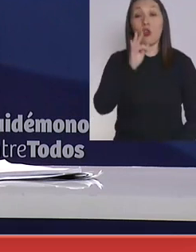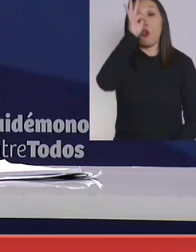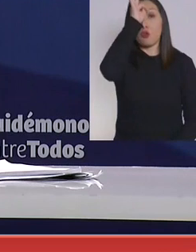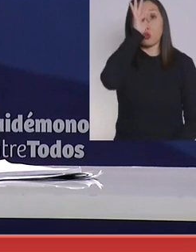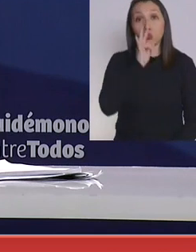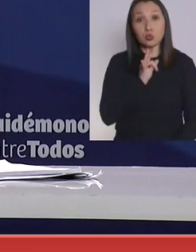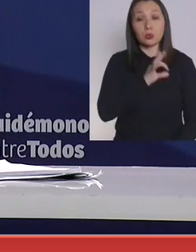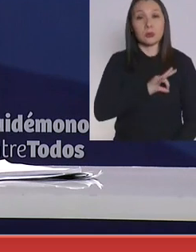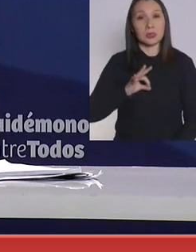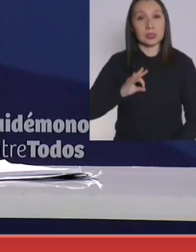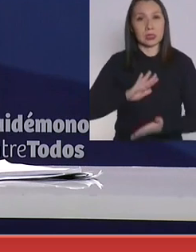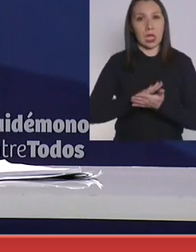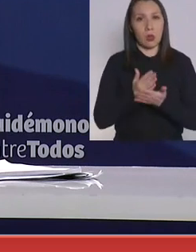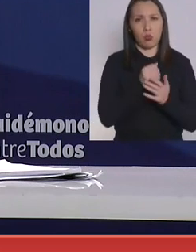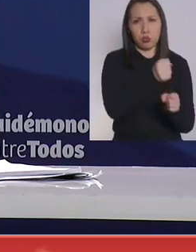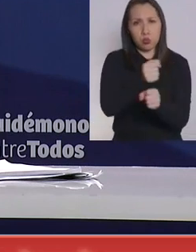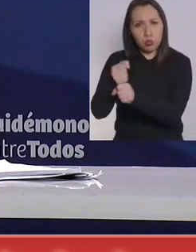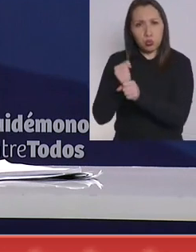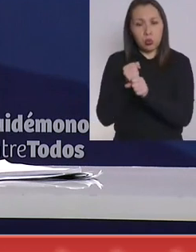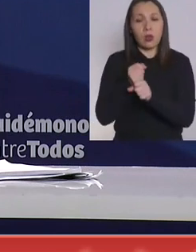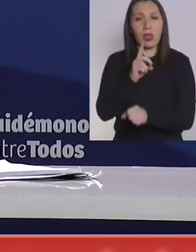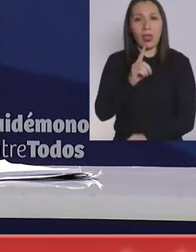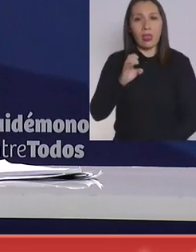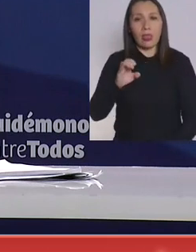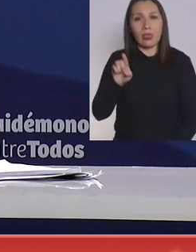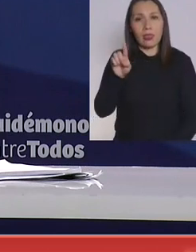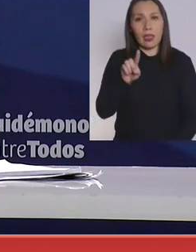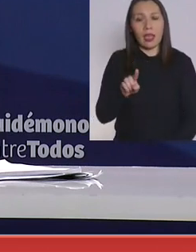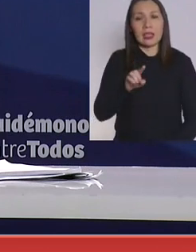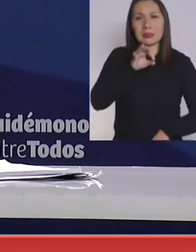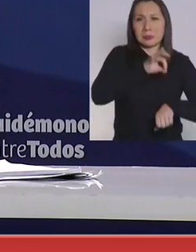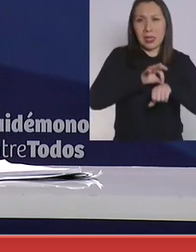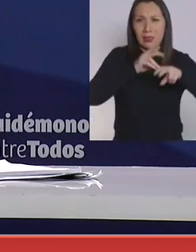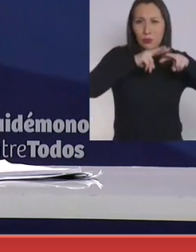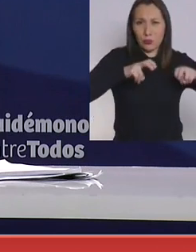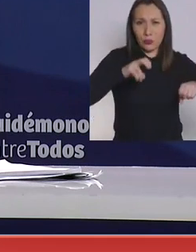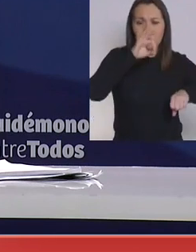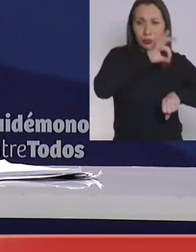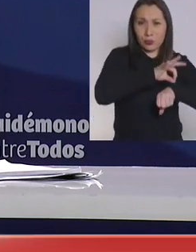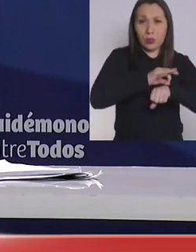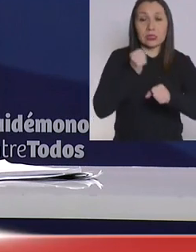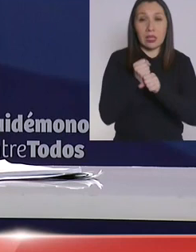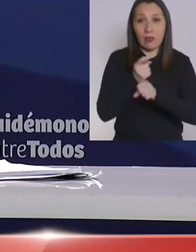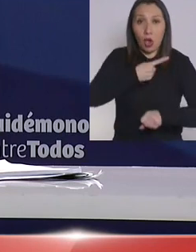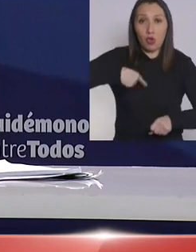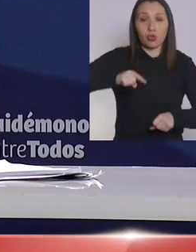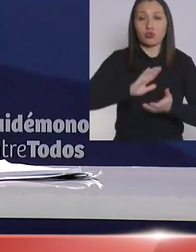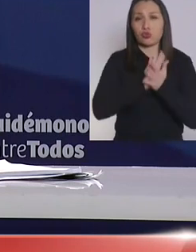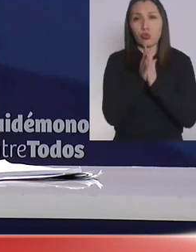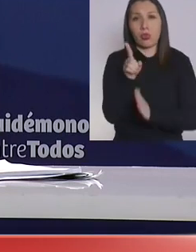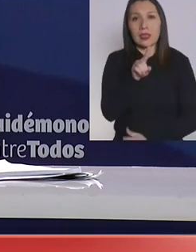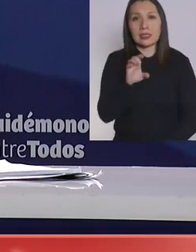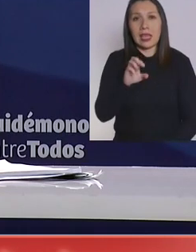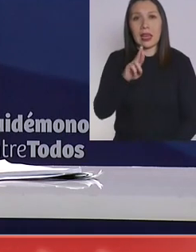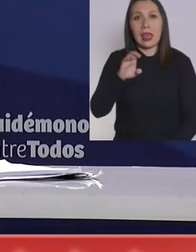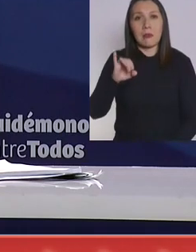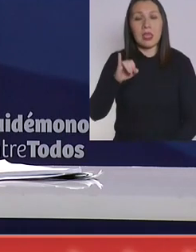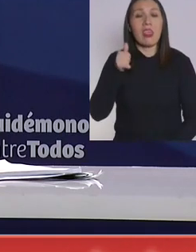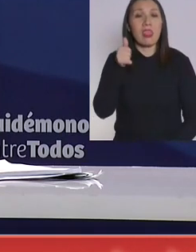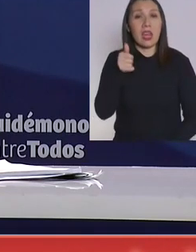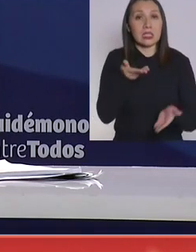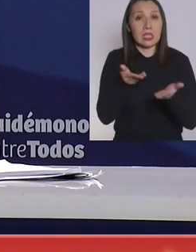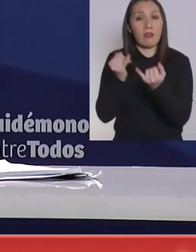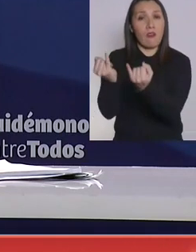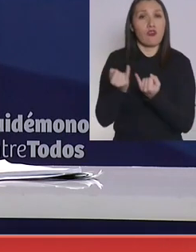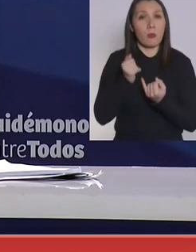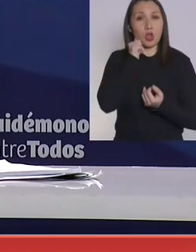funcionarios del Ministerio de Salud, a los funcionarios del DEIS, a los epidemiólogos que trabajan con nosotros, a todas las seremías y a los directores de servicios que nos